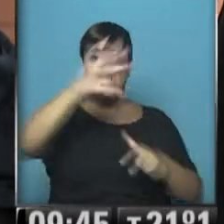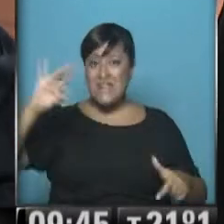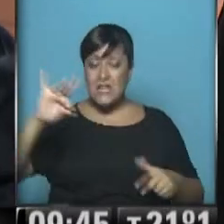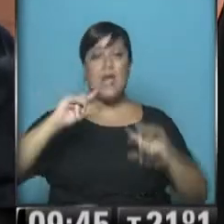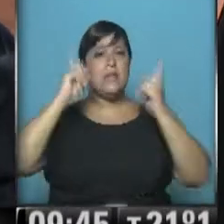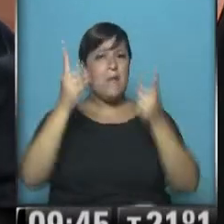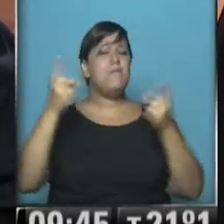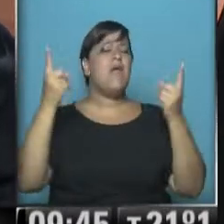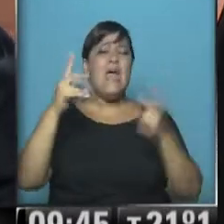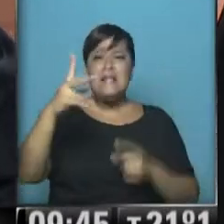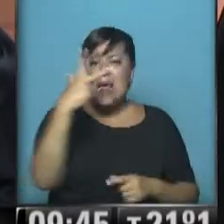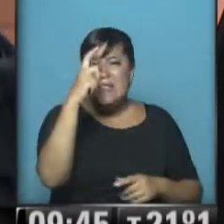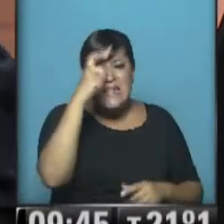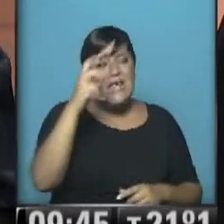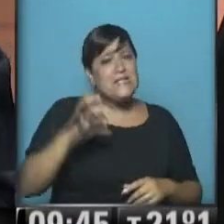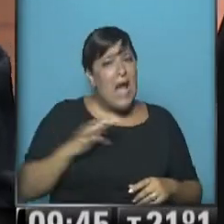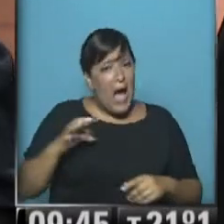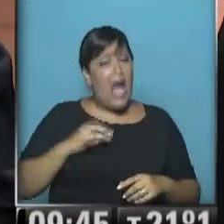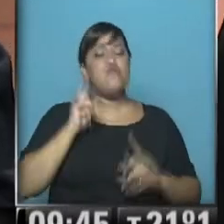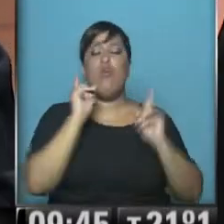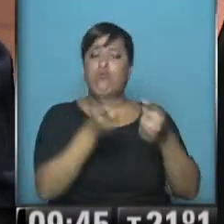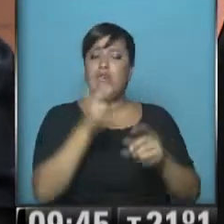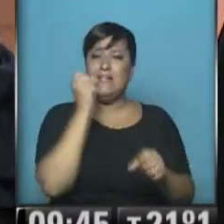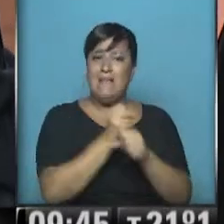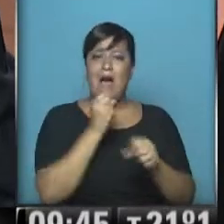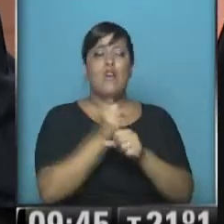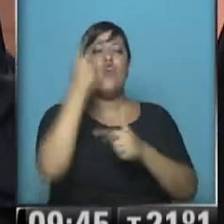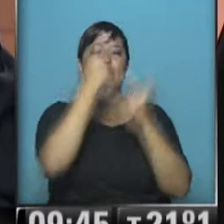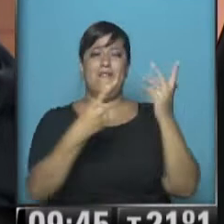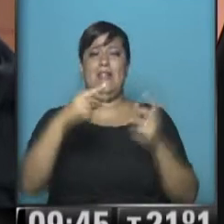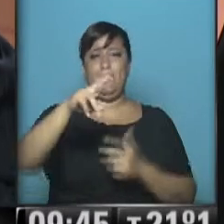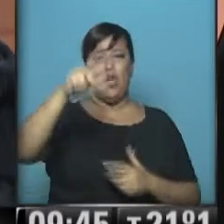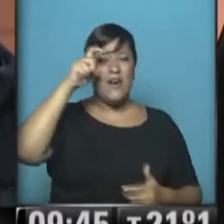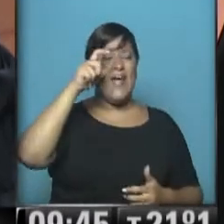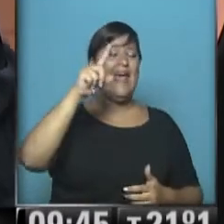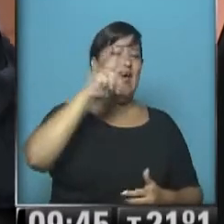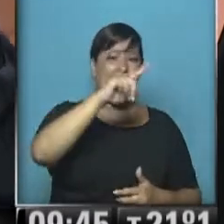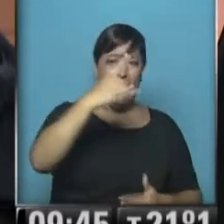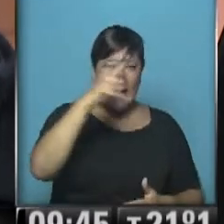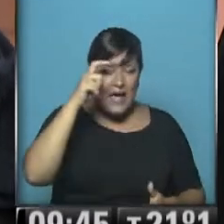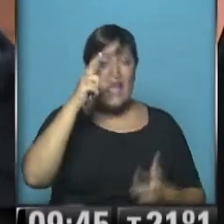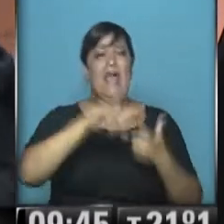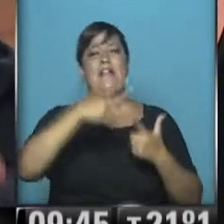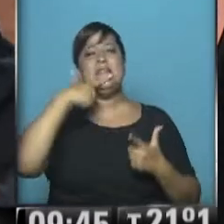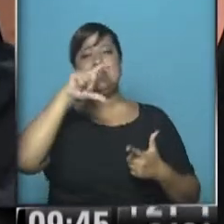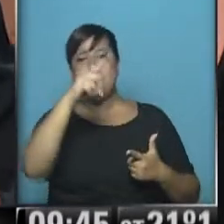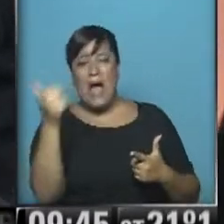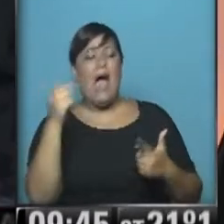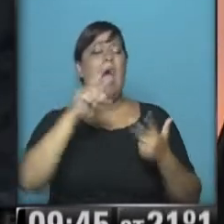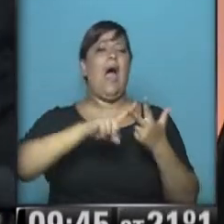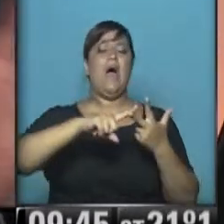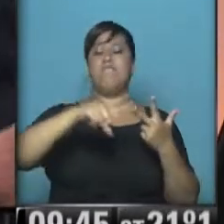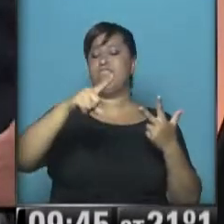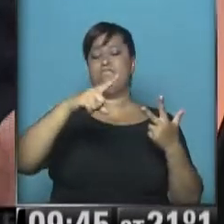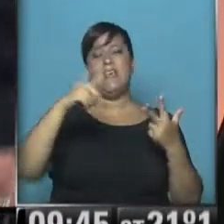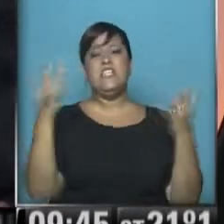ya con más de 10 años de trayectoria, fusionando distintos géneros como el reggae, el ska, el huayno, la chacarera, sumerera, tarantela,